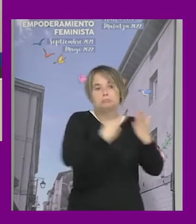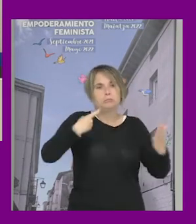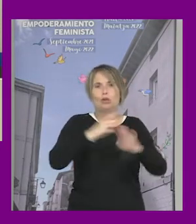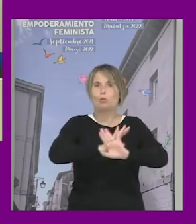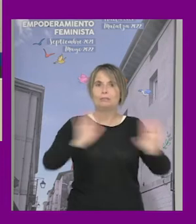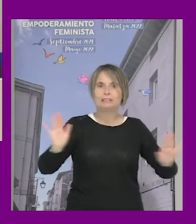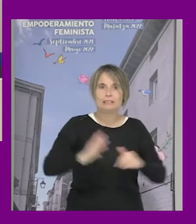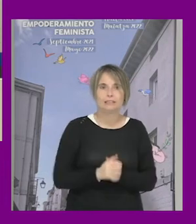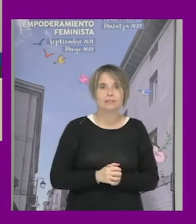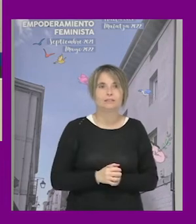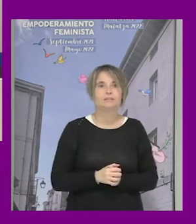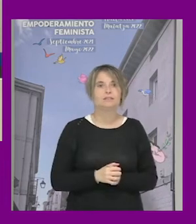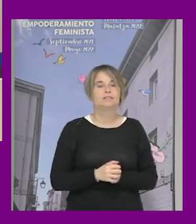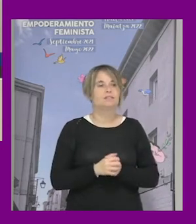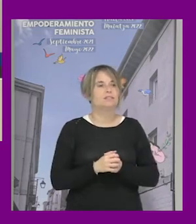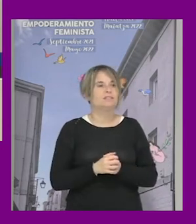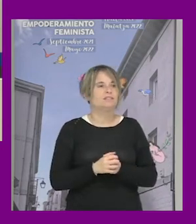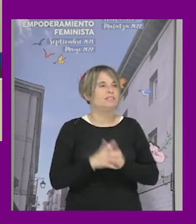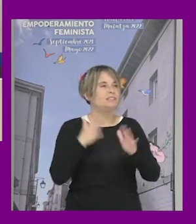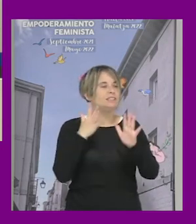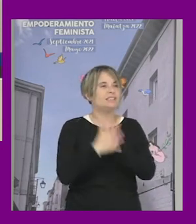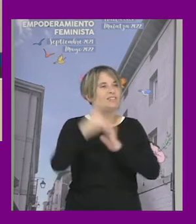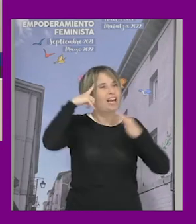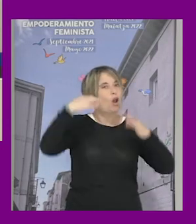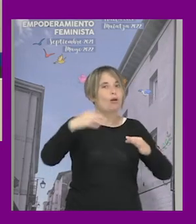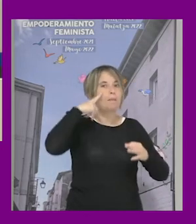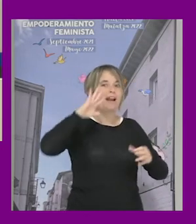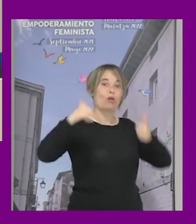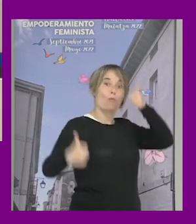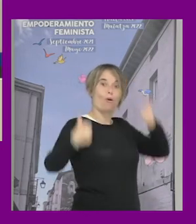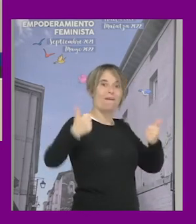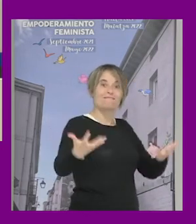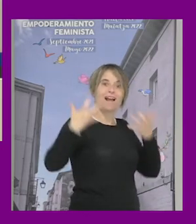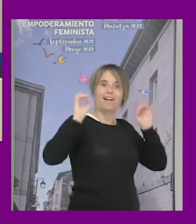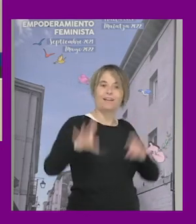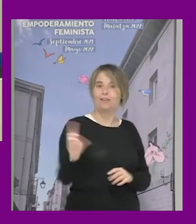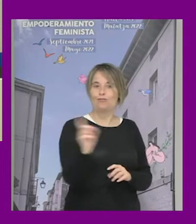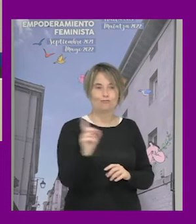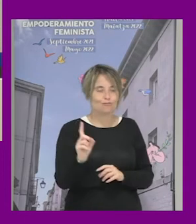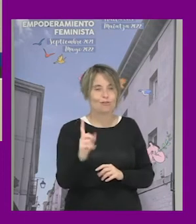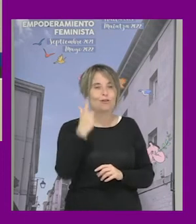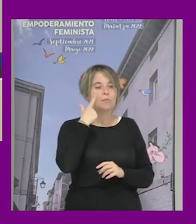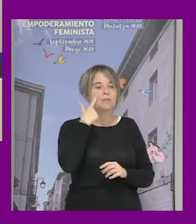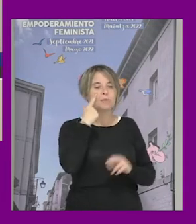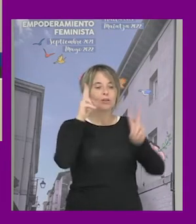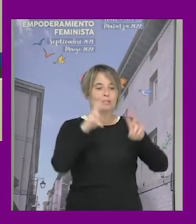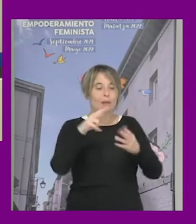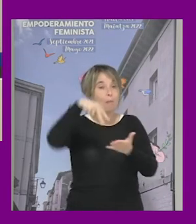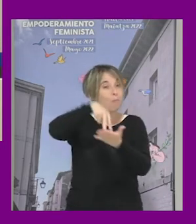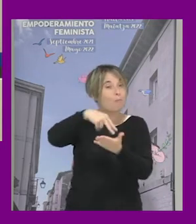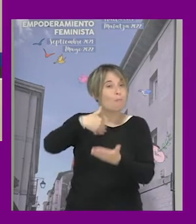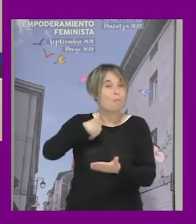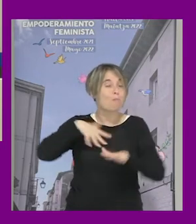y no pasa nada ¿vale? por lo tanto como no es una lógica de competición además la dimensión de posición de género es